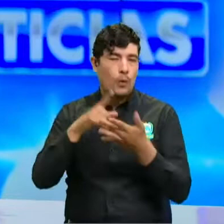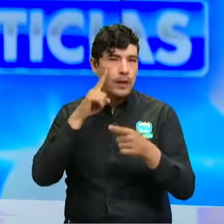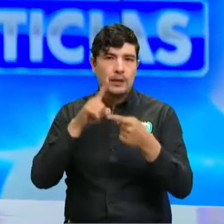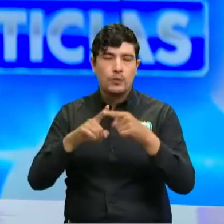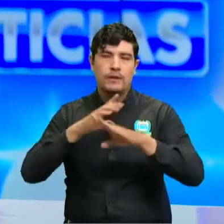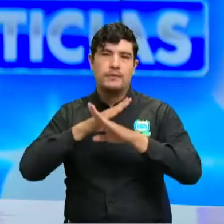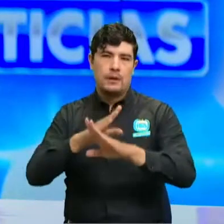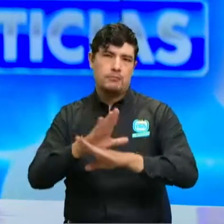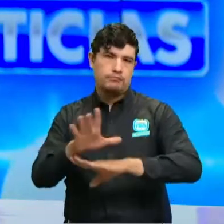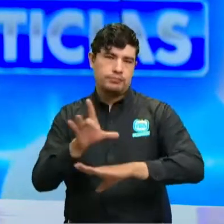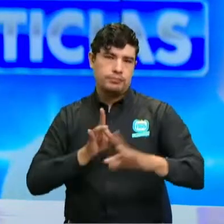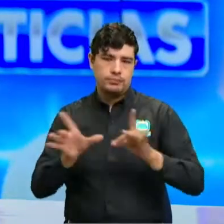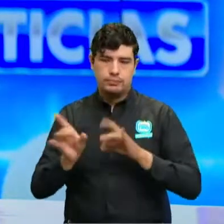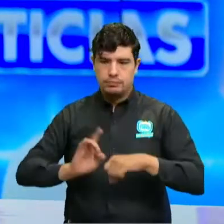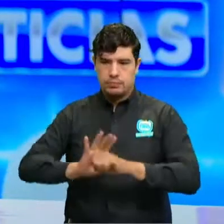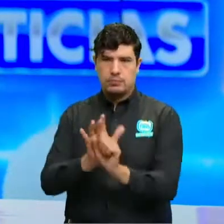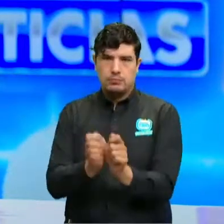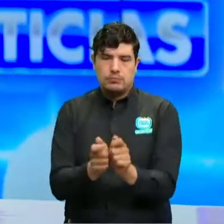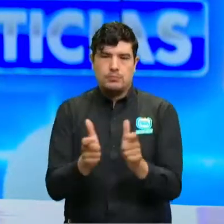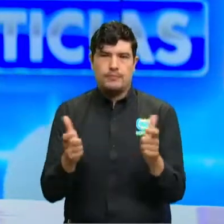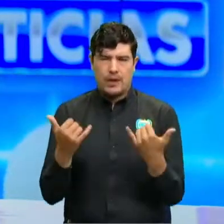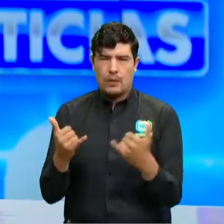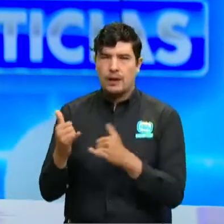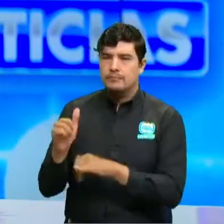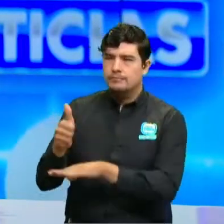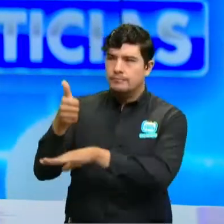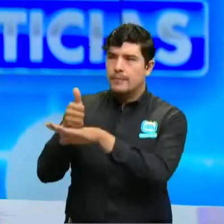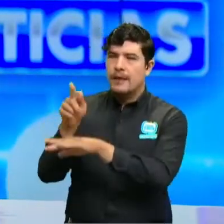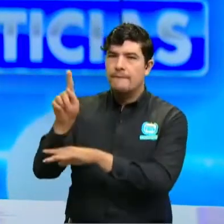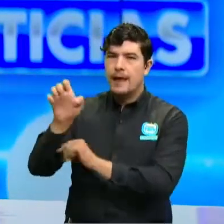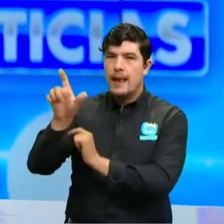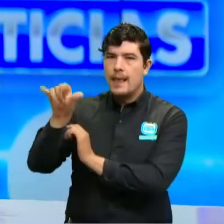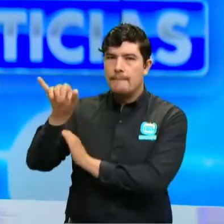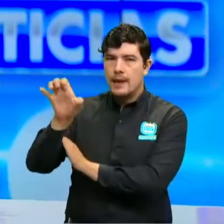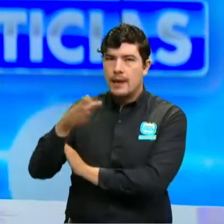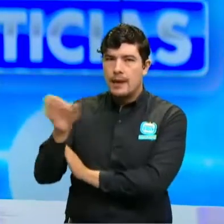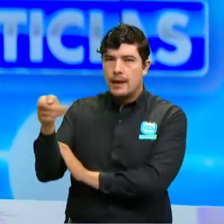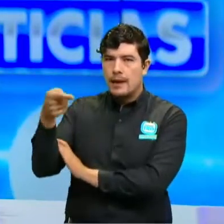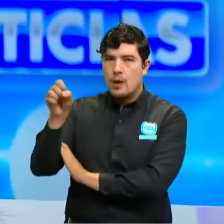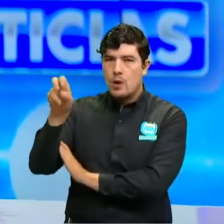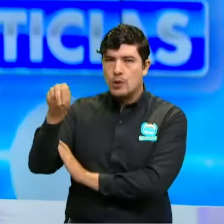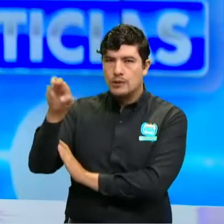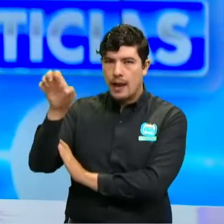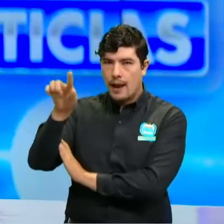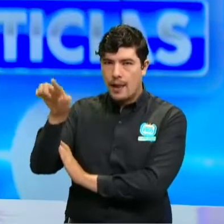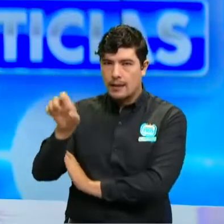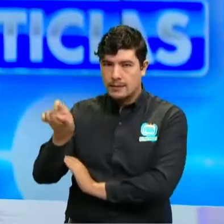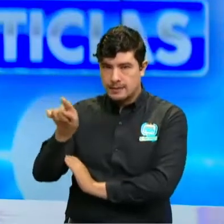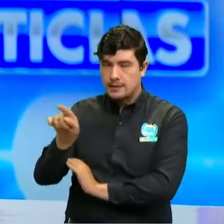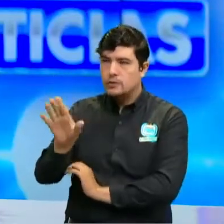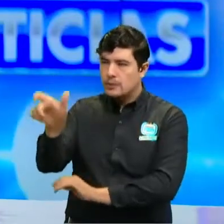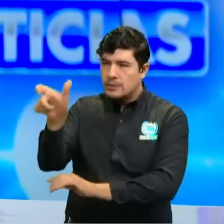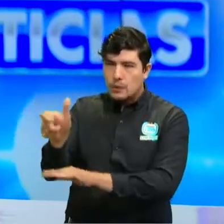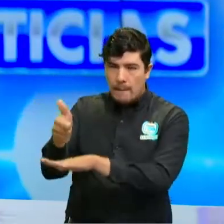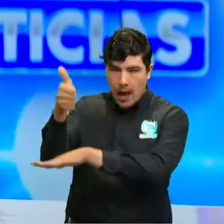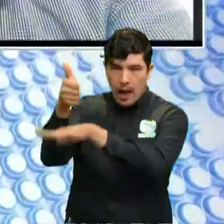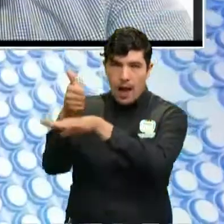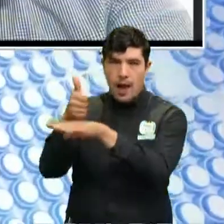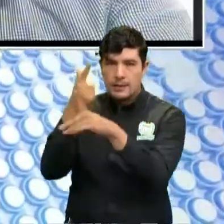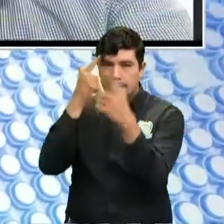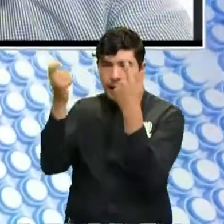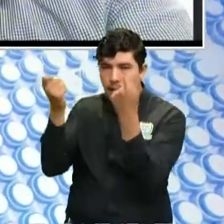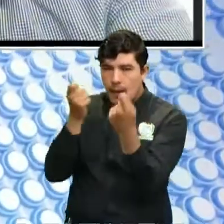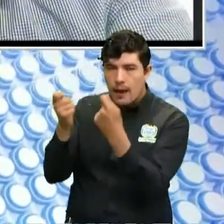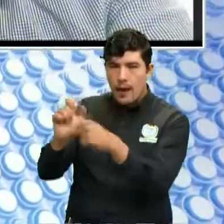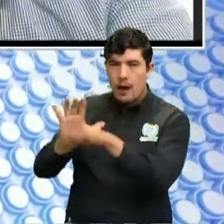para eso saludamos a esta hora a Felipe González. Él es el gerente de la estrategia COVID en el departamento de Santander. Felipe, buenas tardes. Gracias por estar a esta hora con